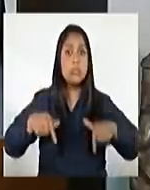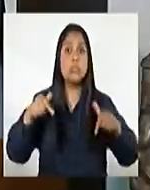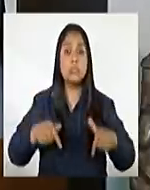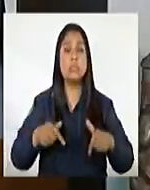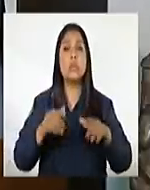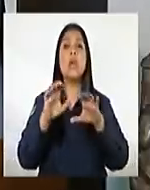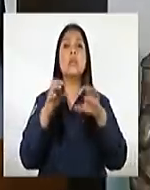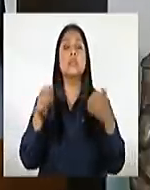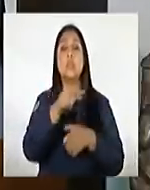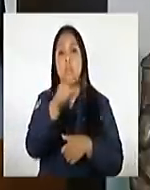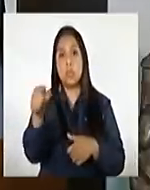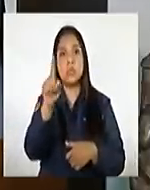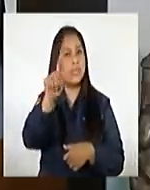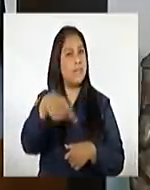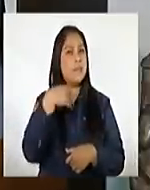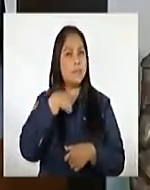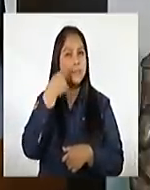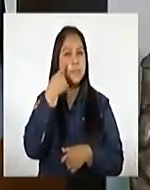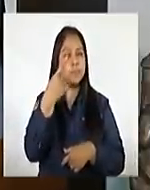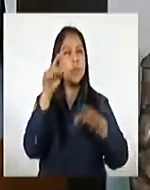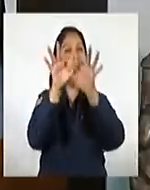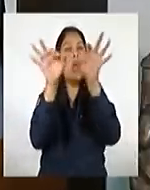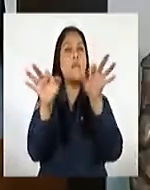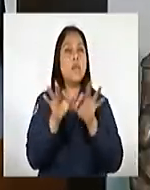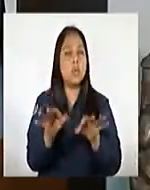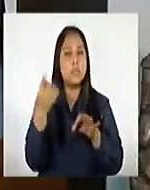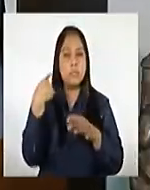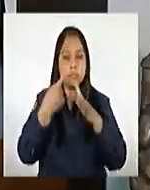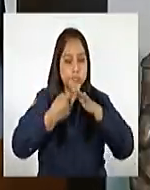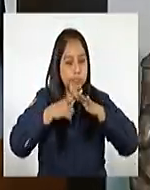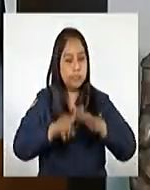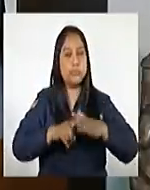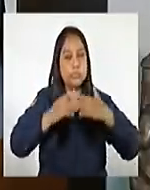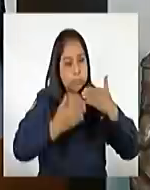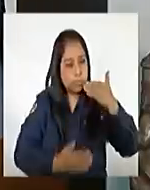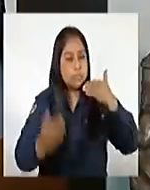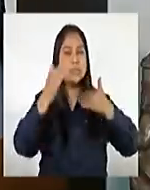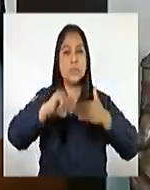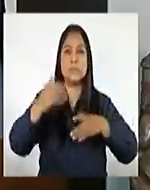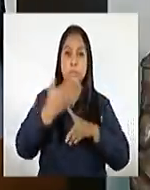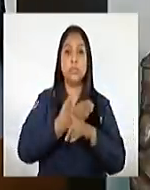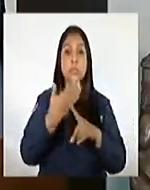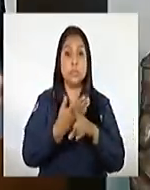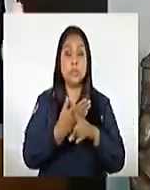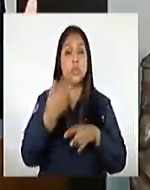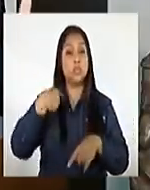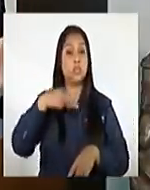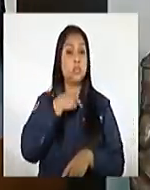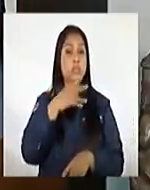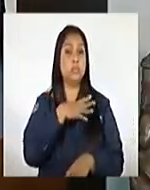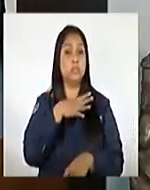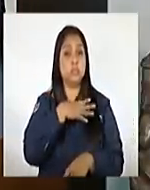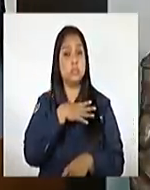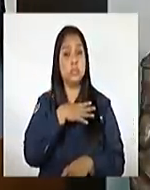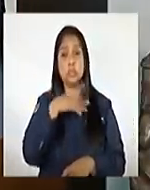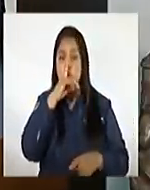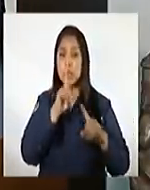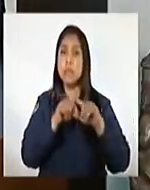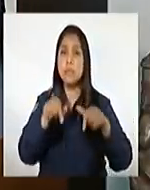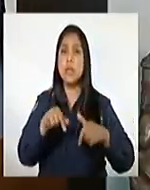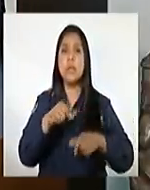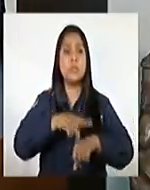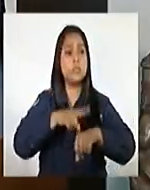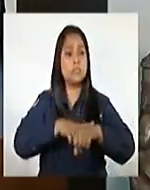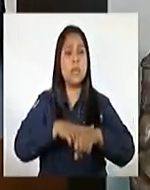Por eso, debemos encontrar la forma para que juntos salgamos de esta crisis que se estamos enfrentándola en un